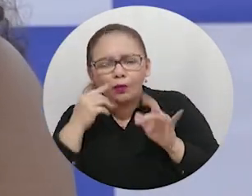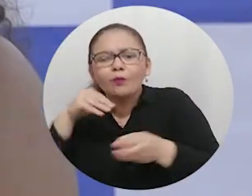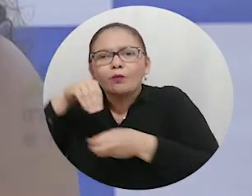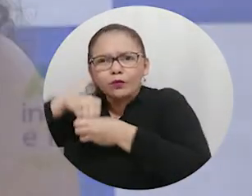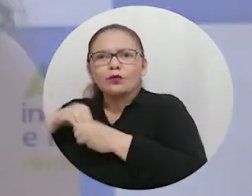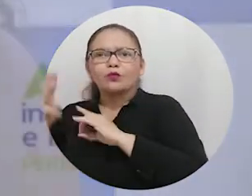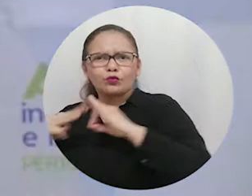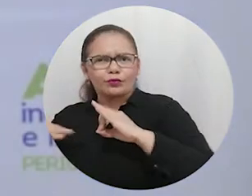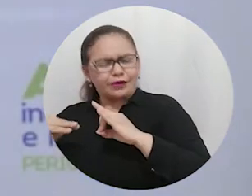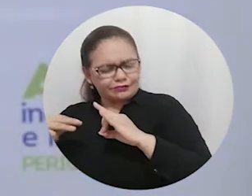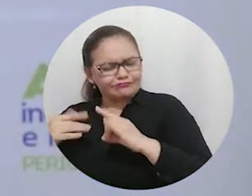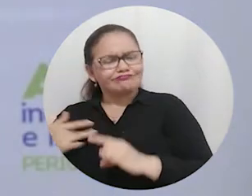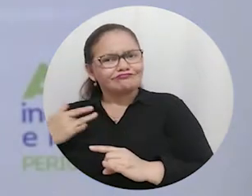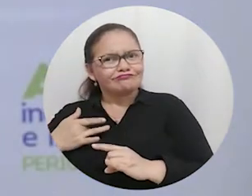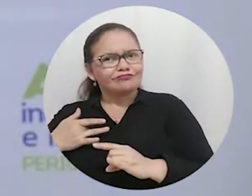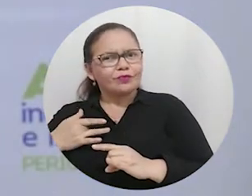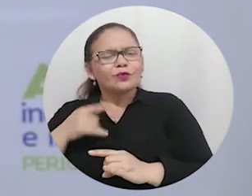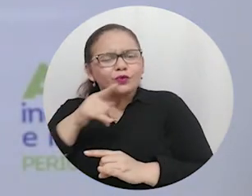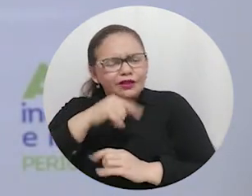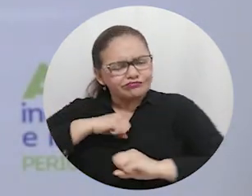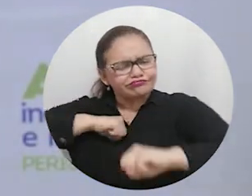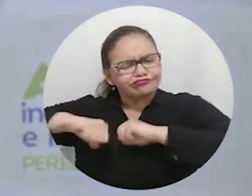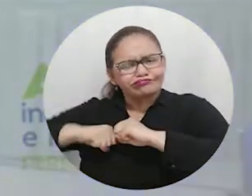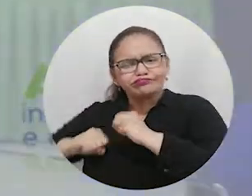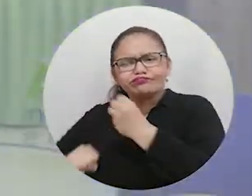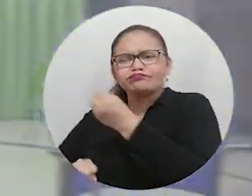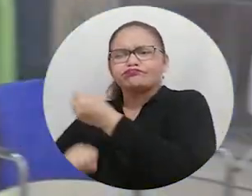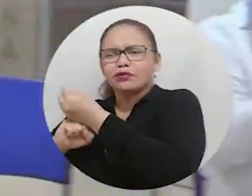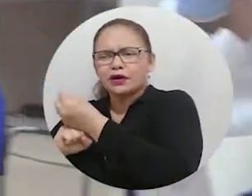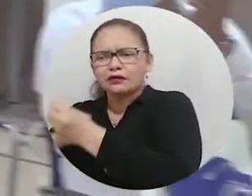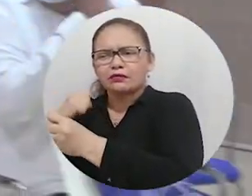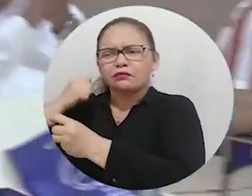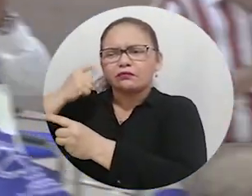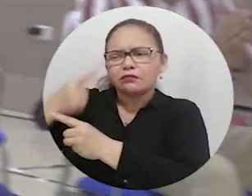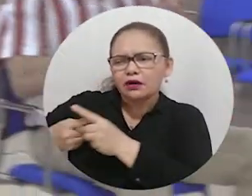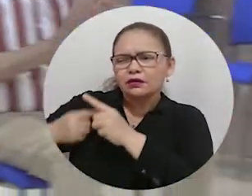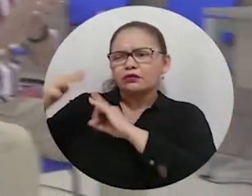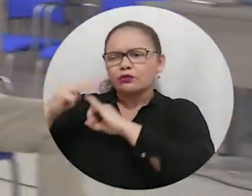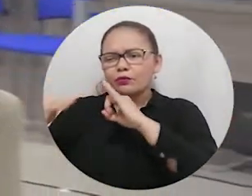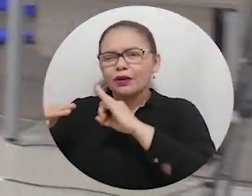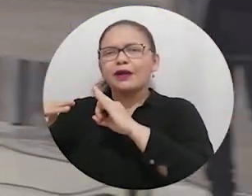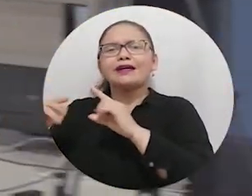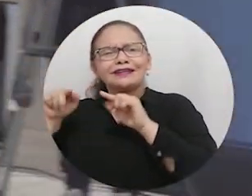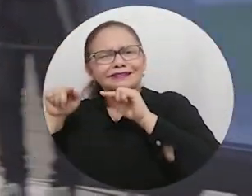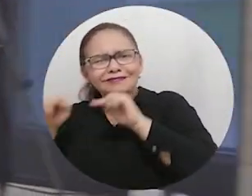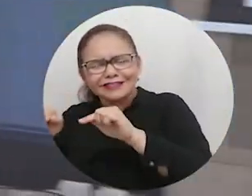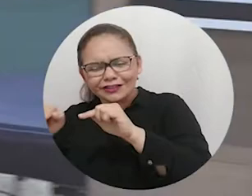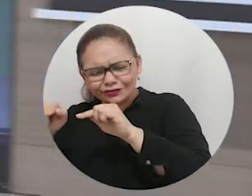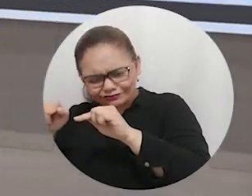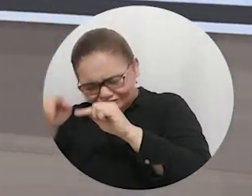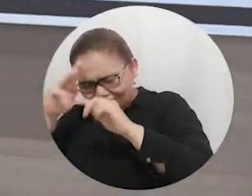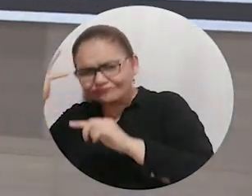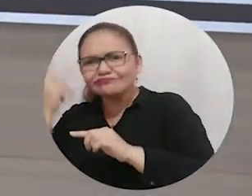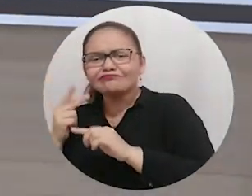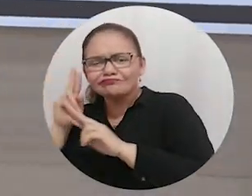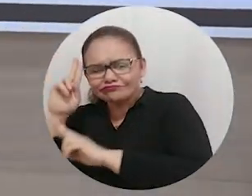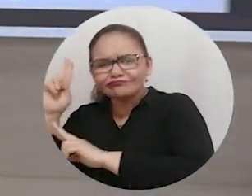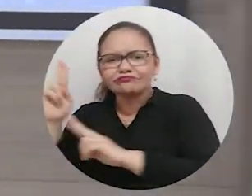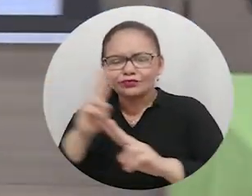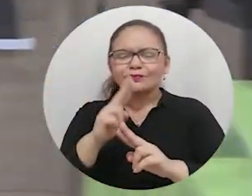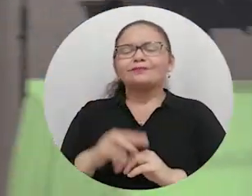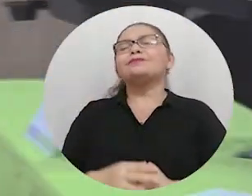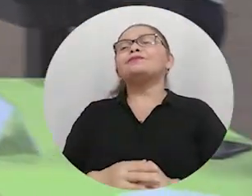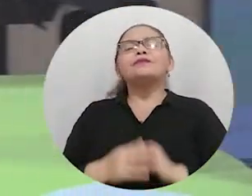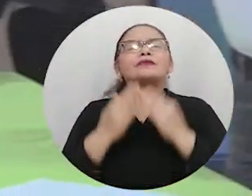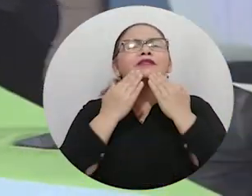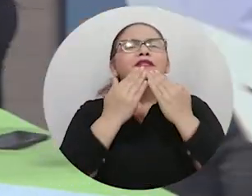familia Unimagdalena y que sientan que cada día y cada minuto que aportan a la universidad tiene un reconocimiento,